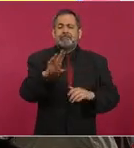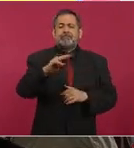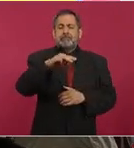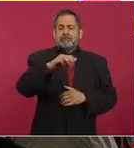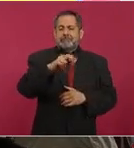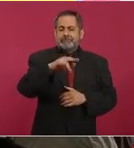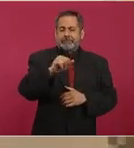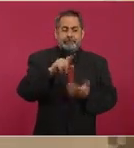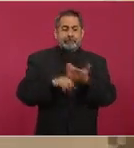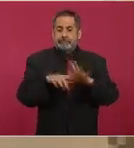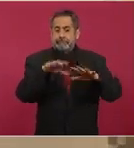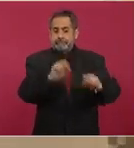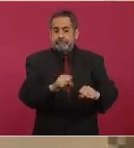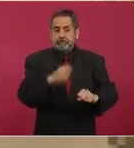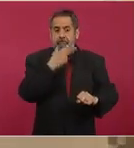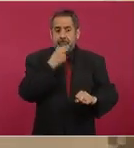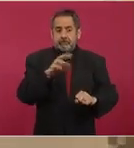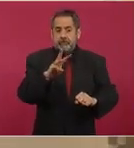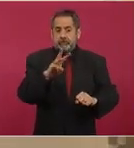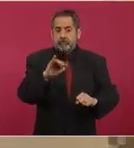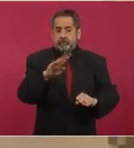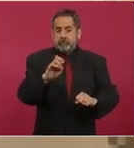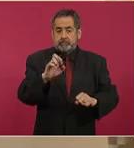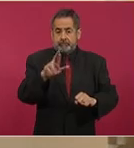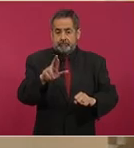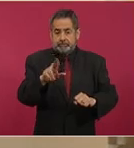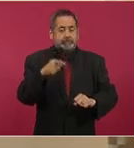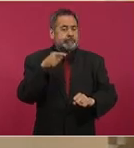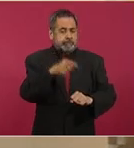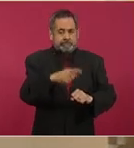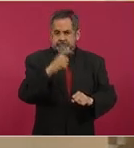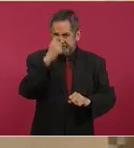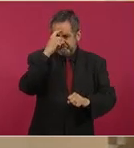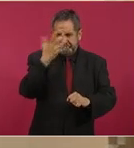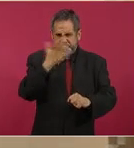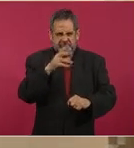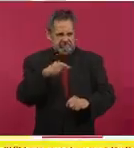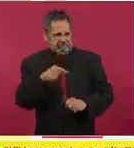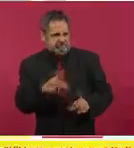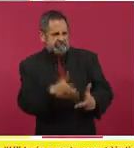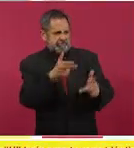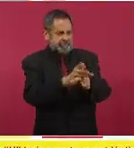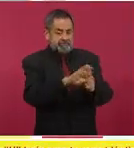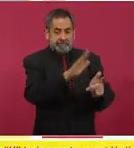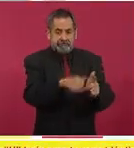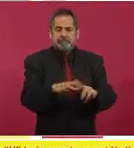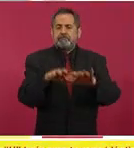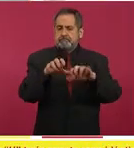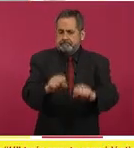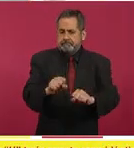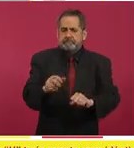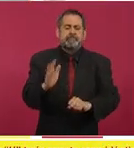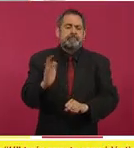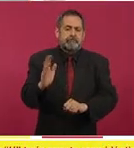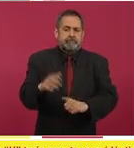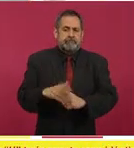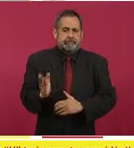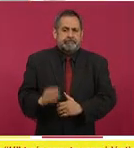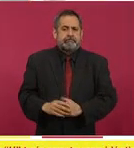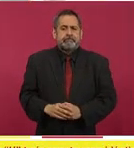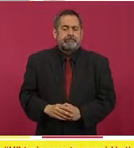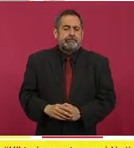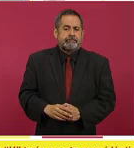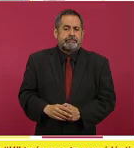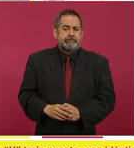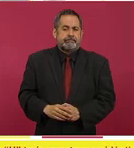detenido Wilber U., alias El Molusco, quien es autor material de esos hechos. Fue ubicado